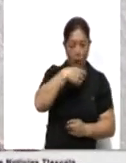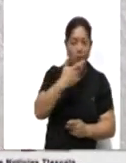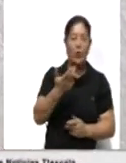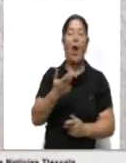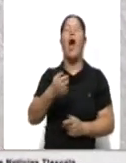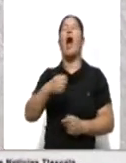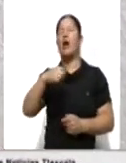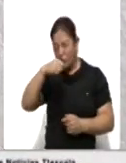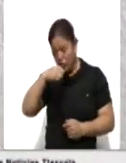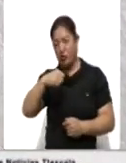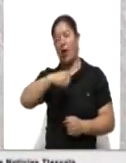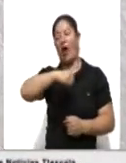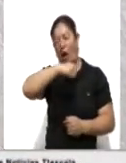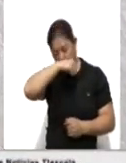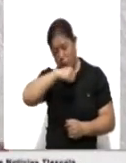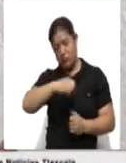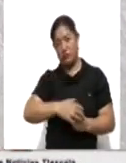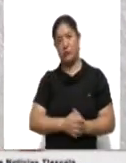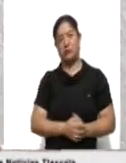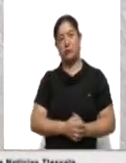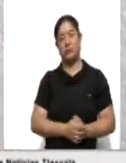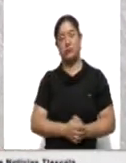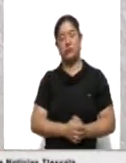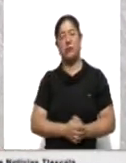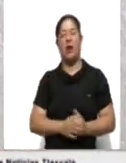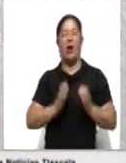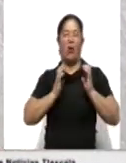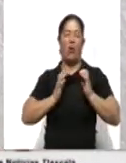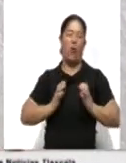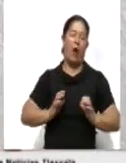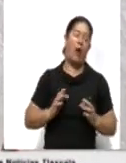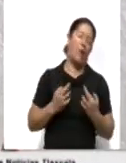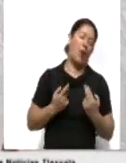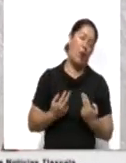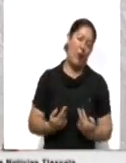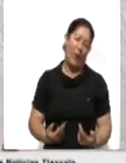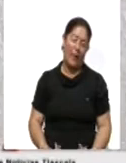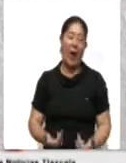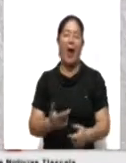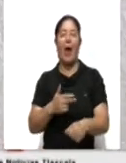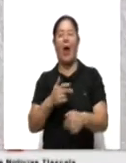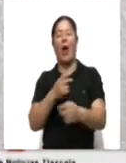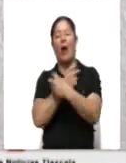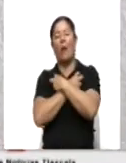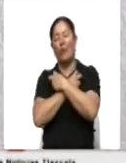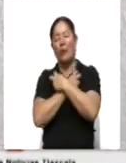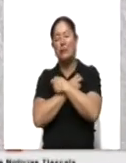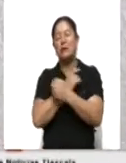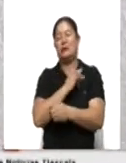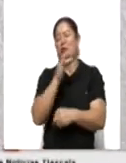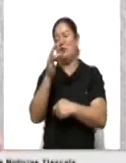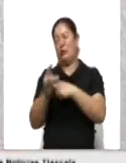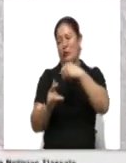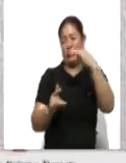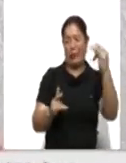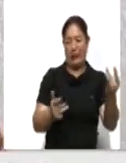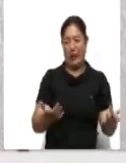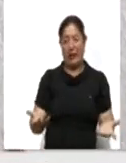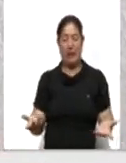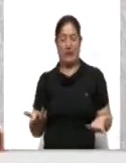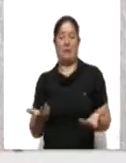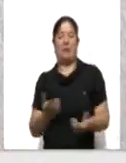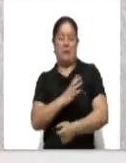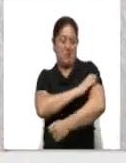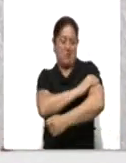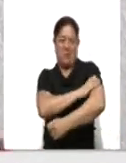estornudos, cuerpo cortado, dolor de huesos, de músculos, etcétera,